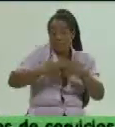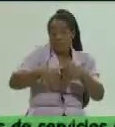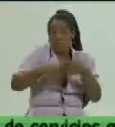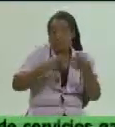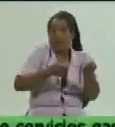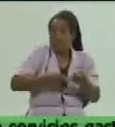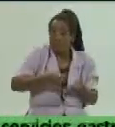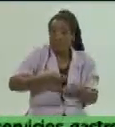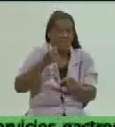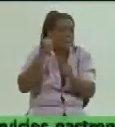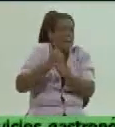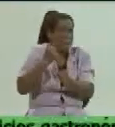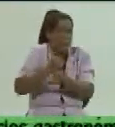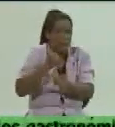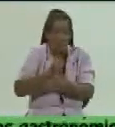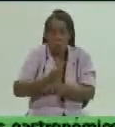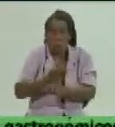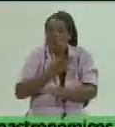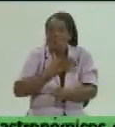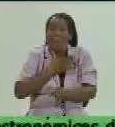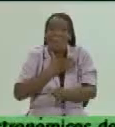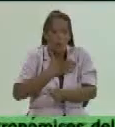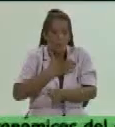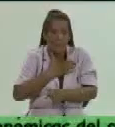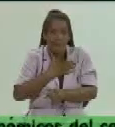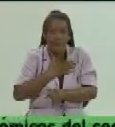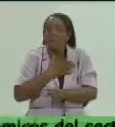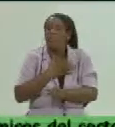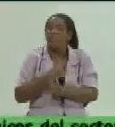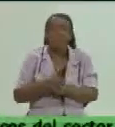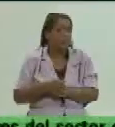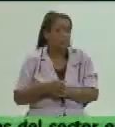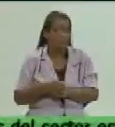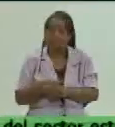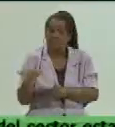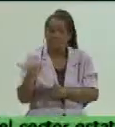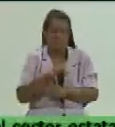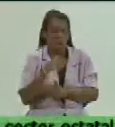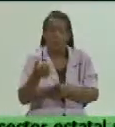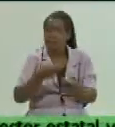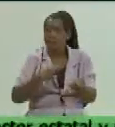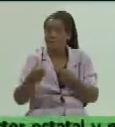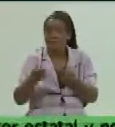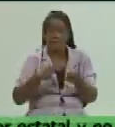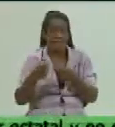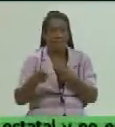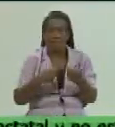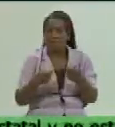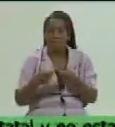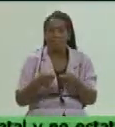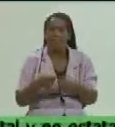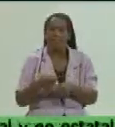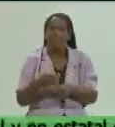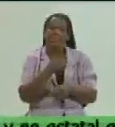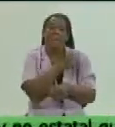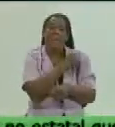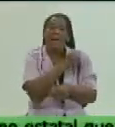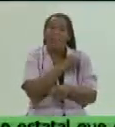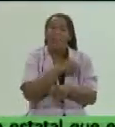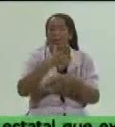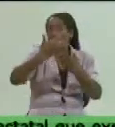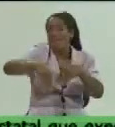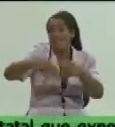trabajador por cuenta por cuenta de la comercialización minorista los llamados ambulatorios